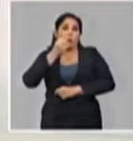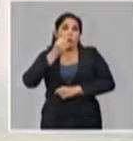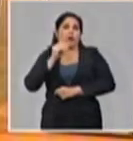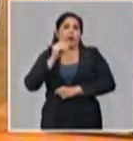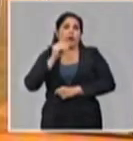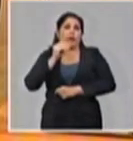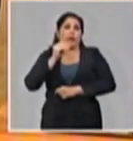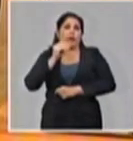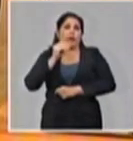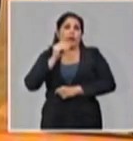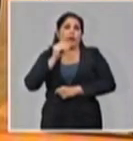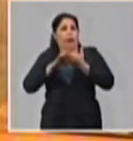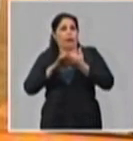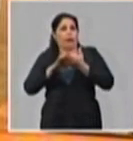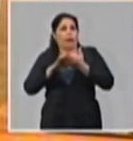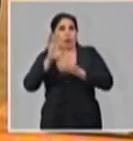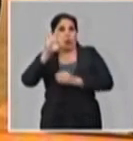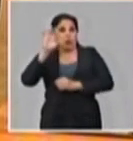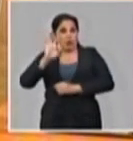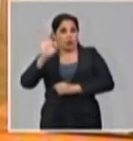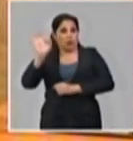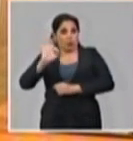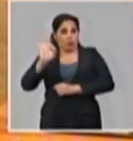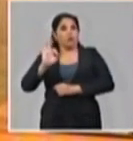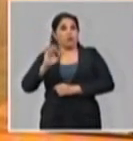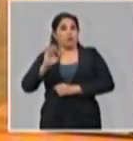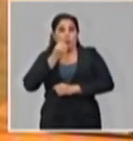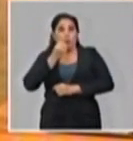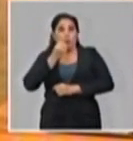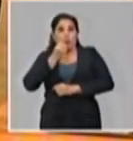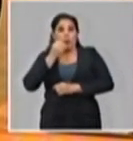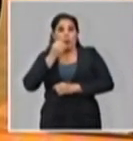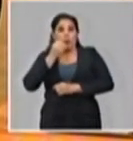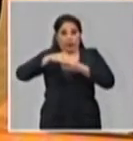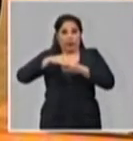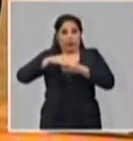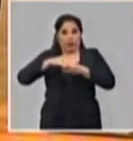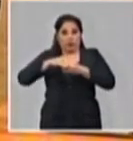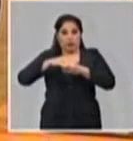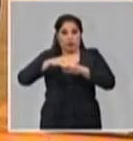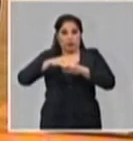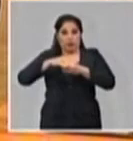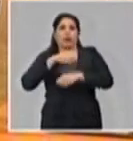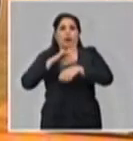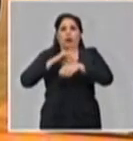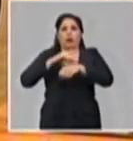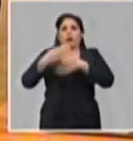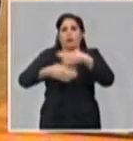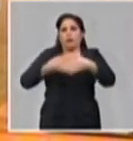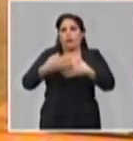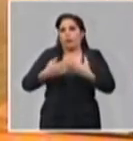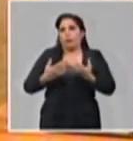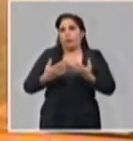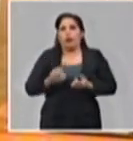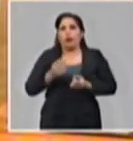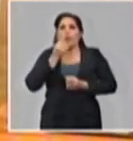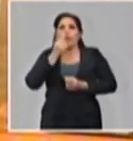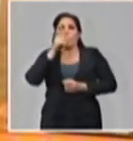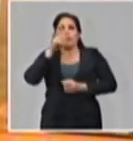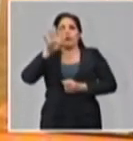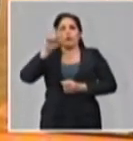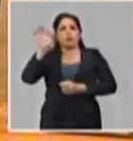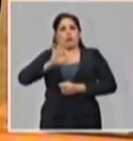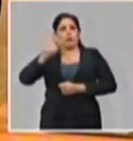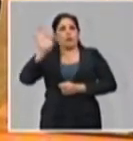sintomática, el 80% que está dentro del 1% con síntomas leves, alrededor del 14